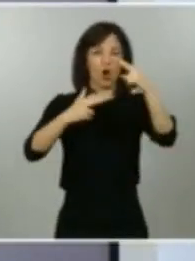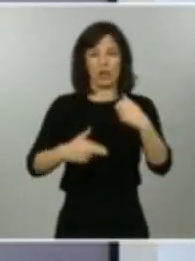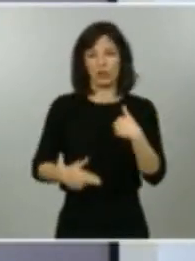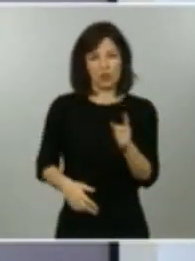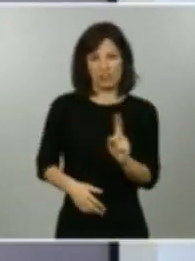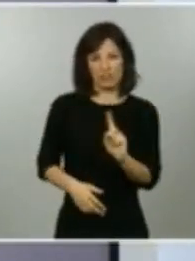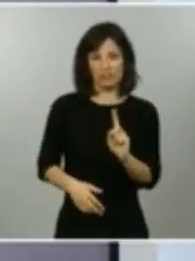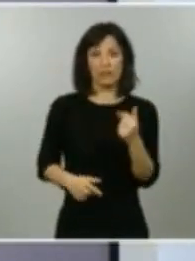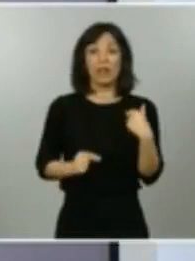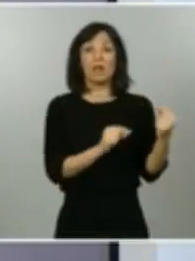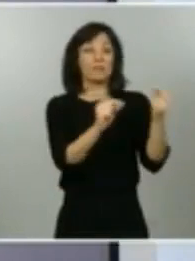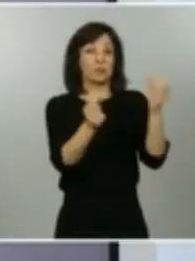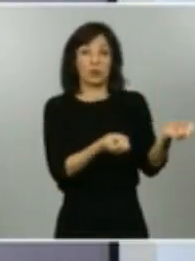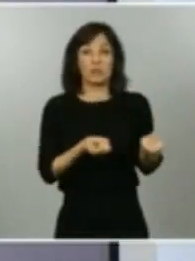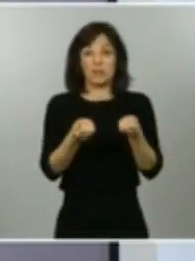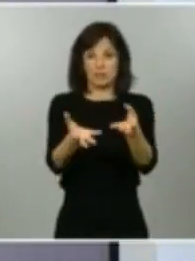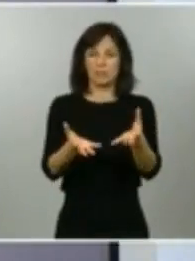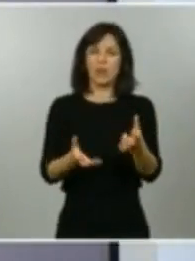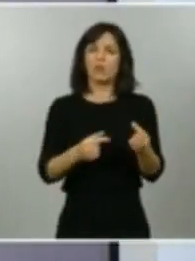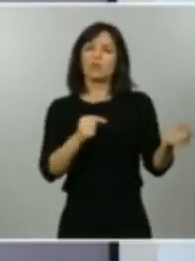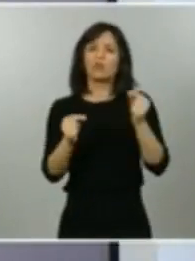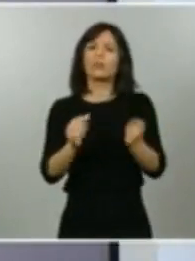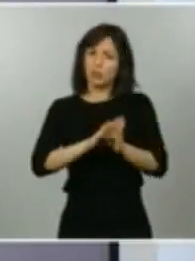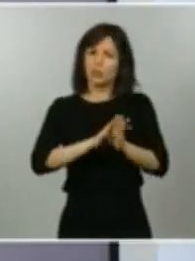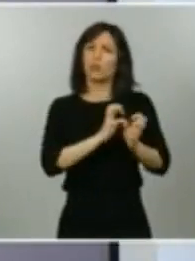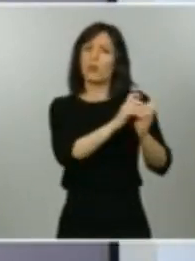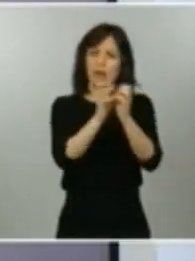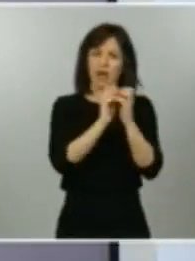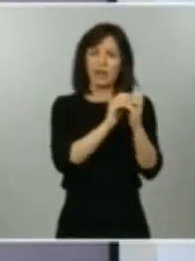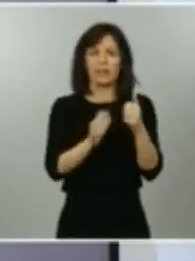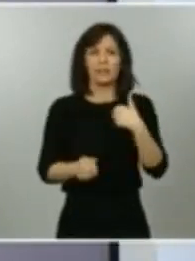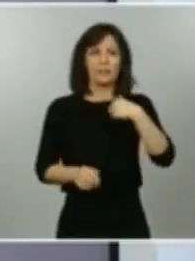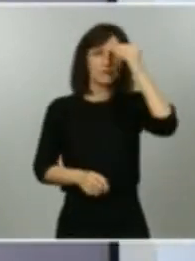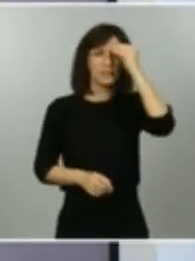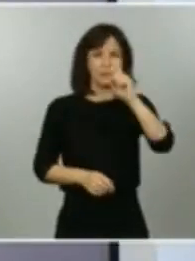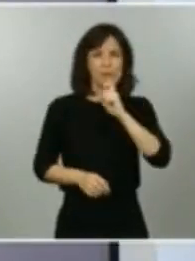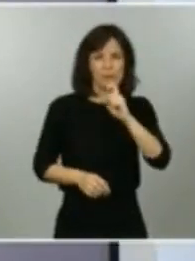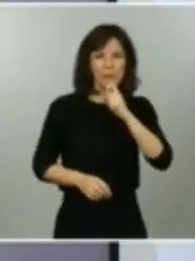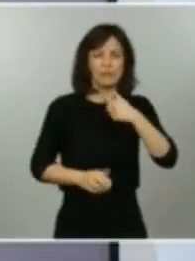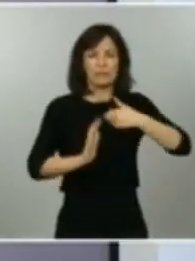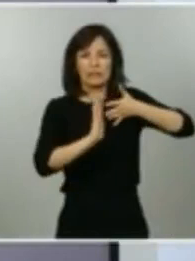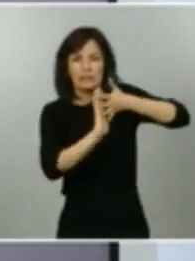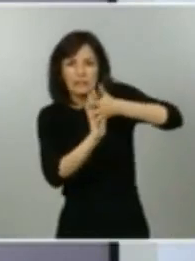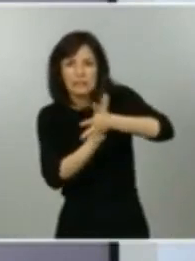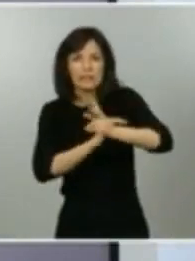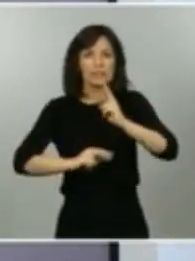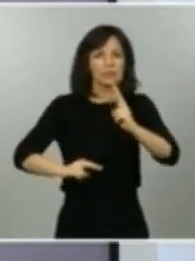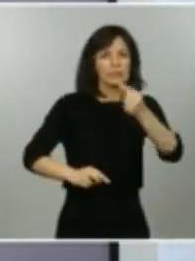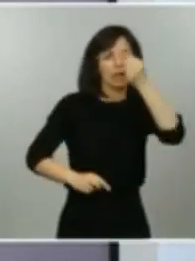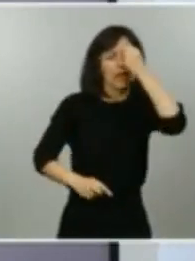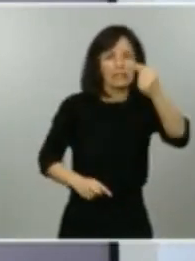que todavía no están cerradas y por lo tanto yo creo que sería un poco complicado el que yo pueda darles una respuesta concreta y cerrada.